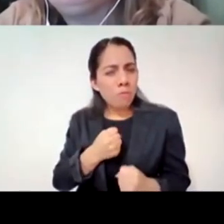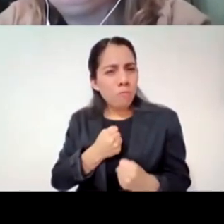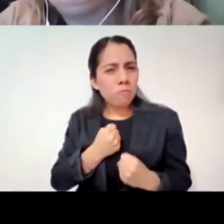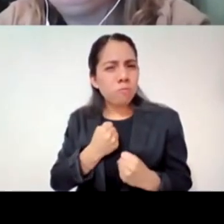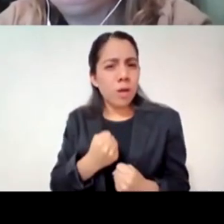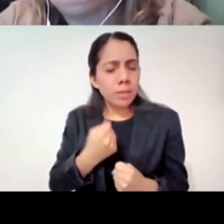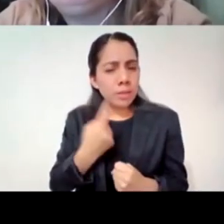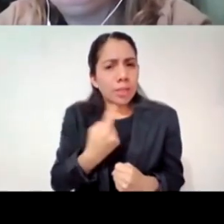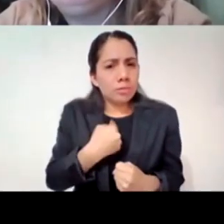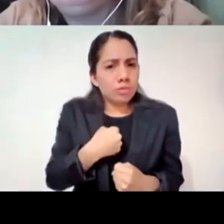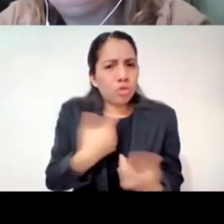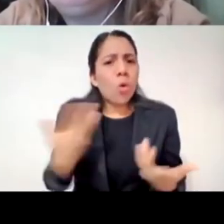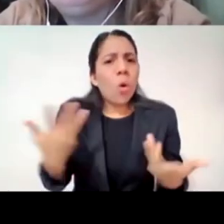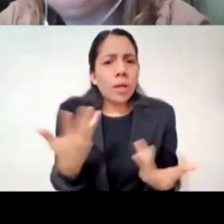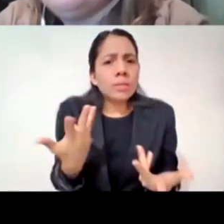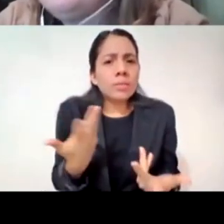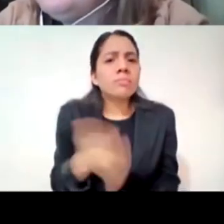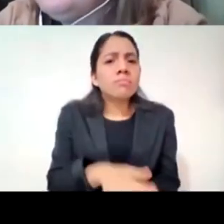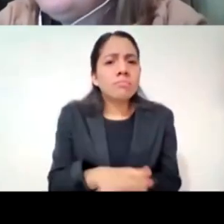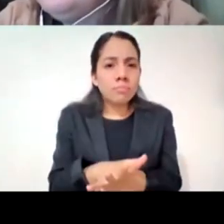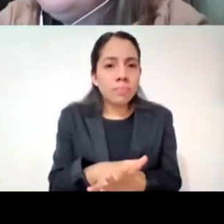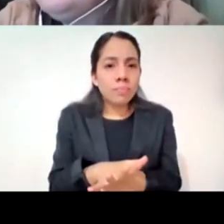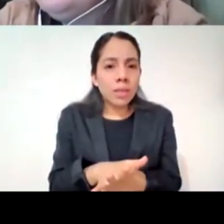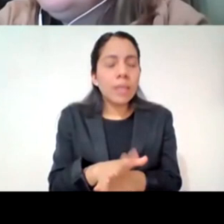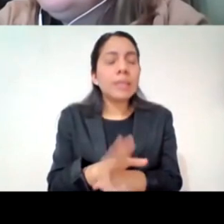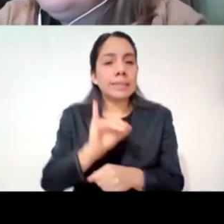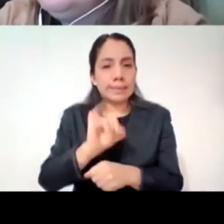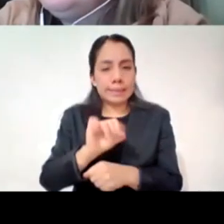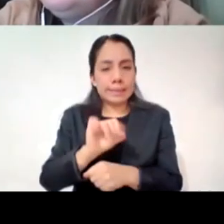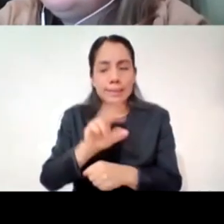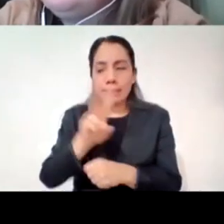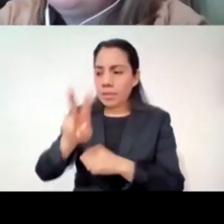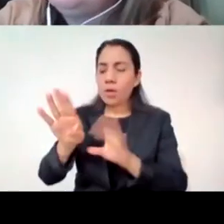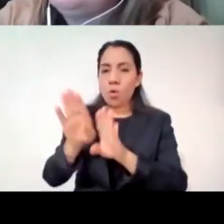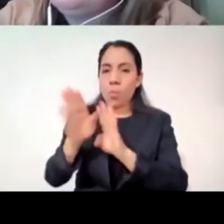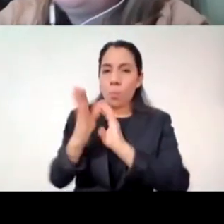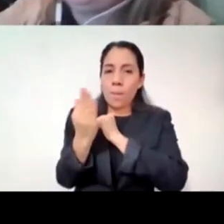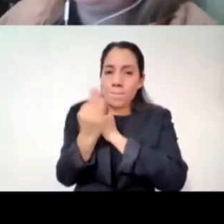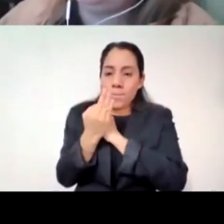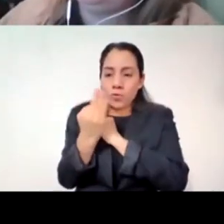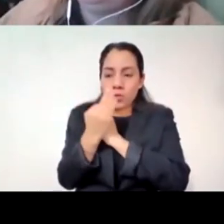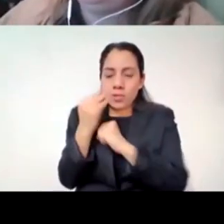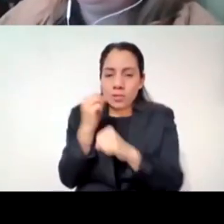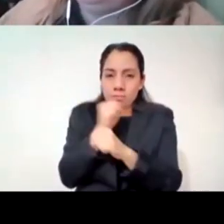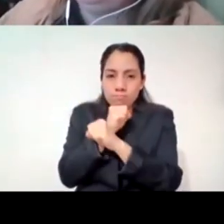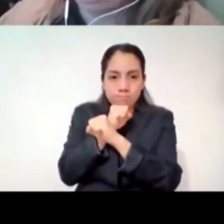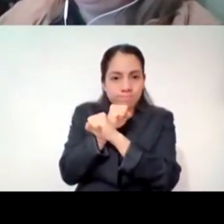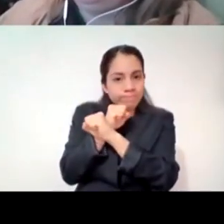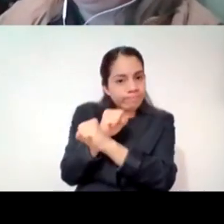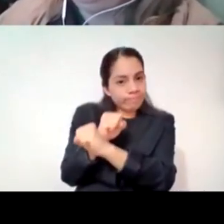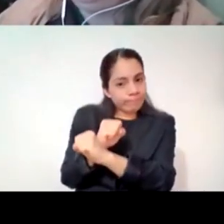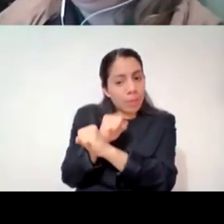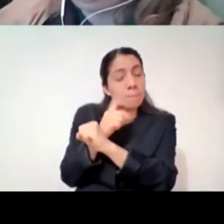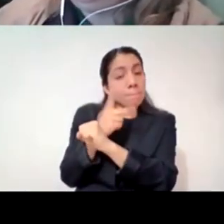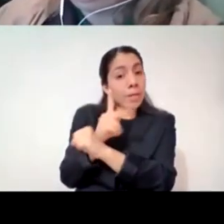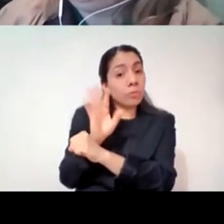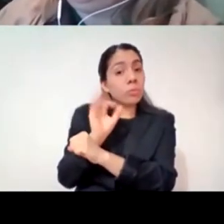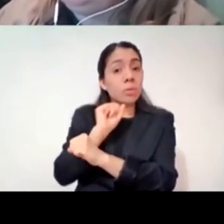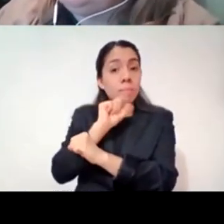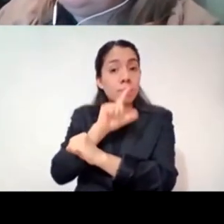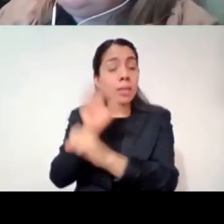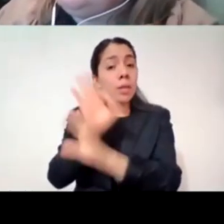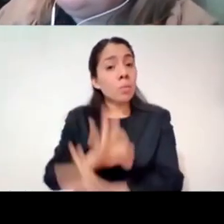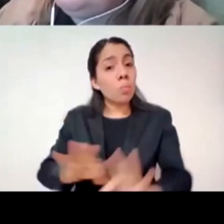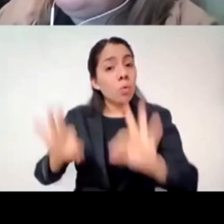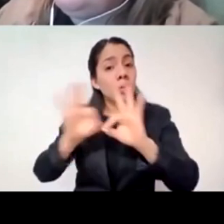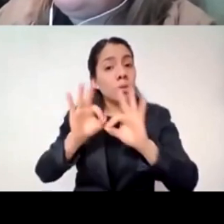poderme proteger un momento pero ir poco a poco abriendo esa protección para poder elaborar el proceso y no se convierte en un